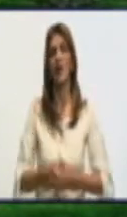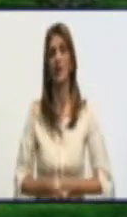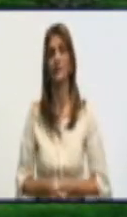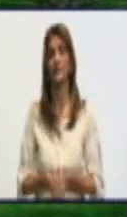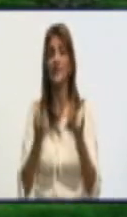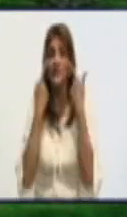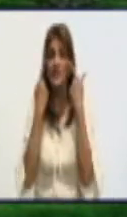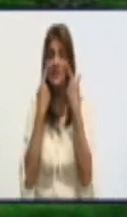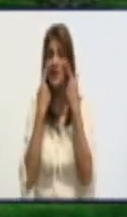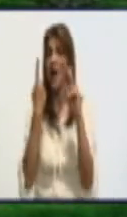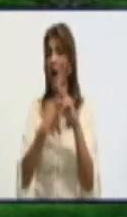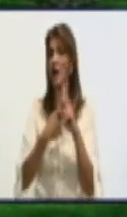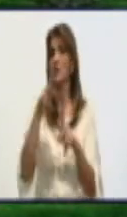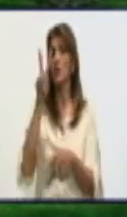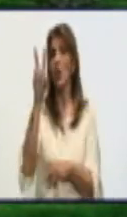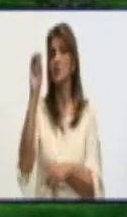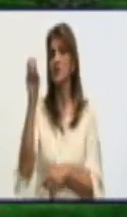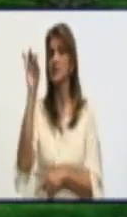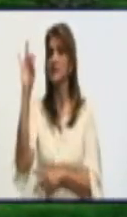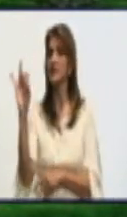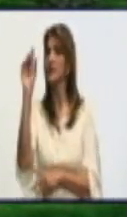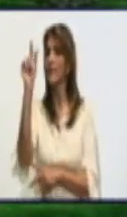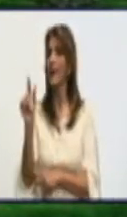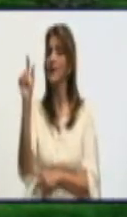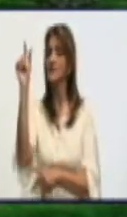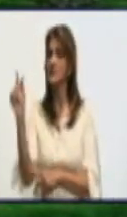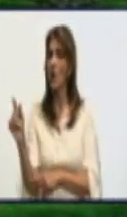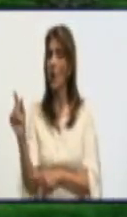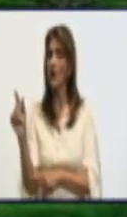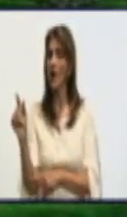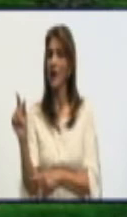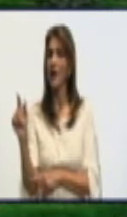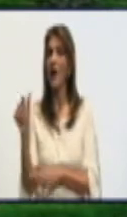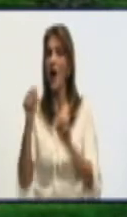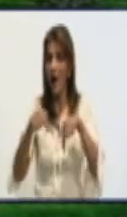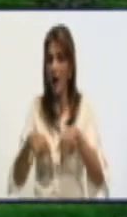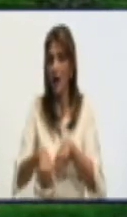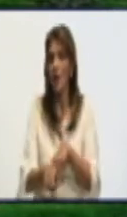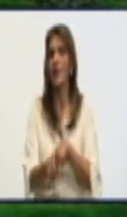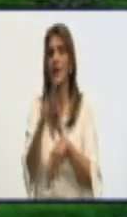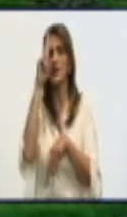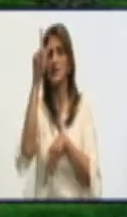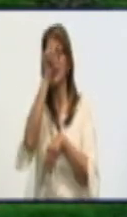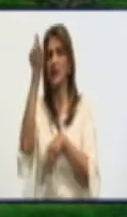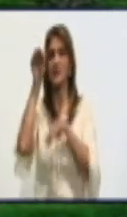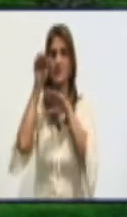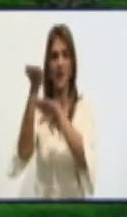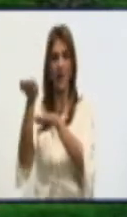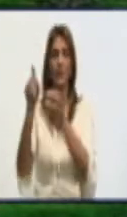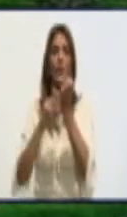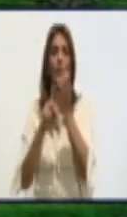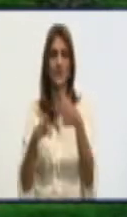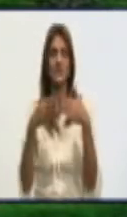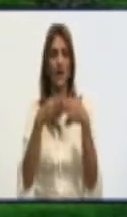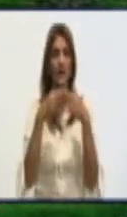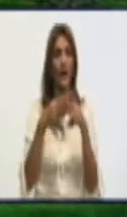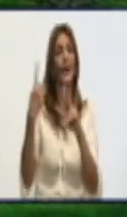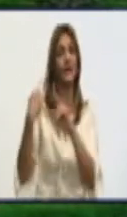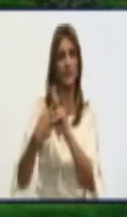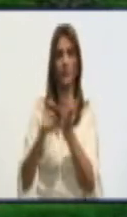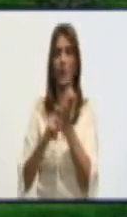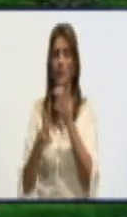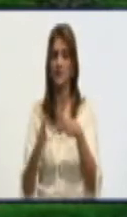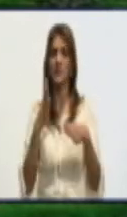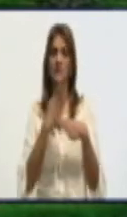207 personas como casos activos en este momento ingresados en Granma o en Santiago de Cuba.